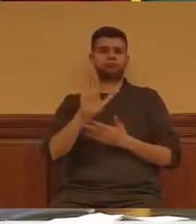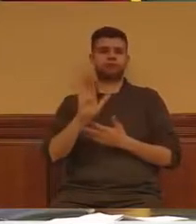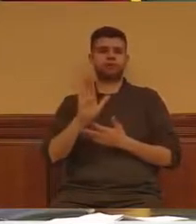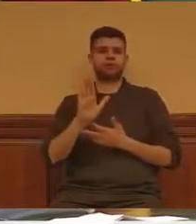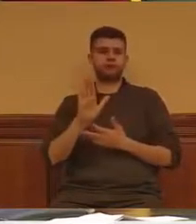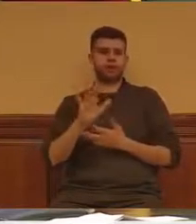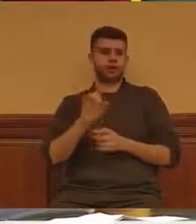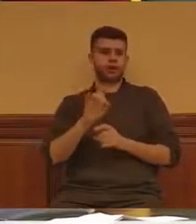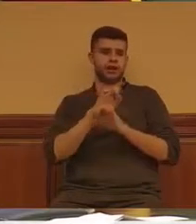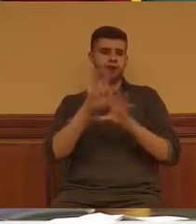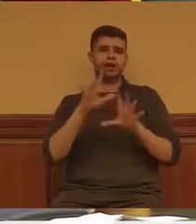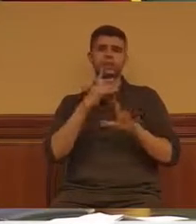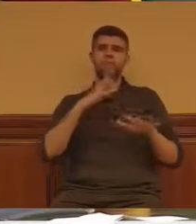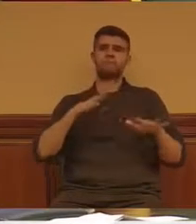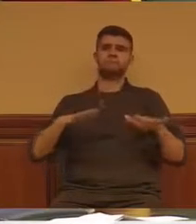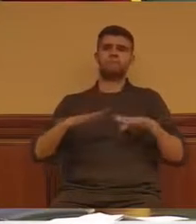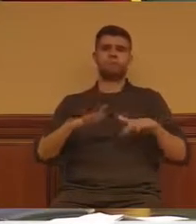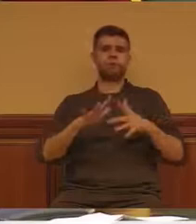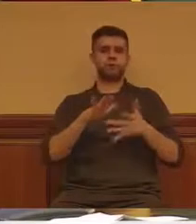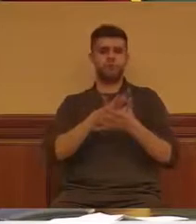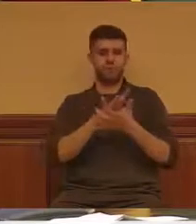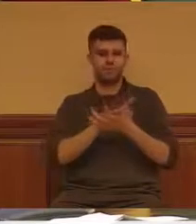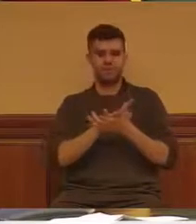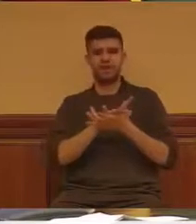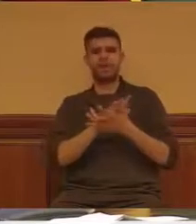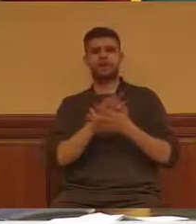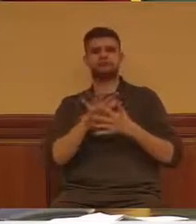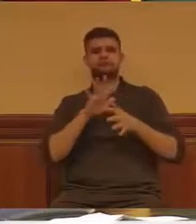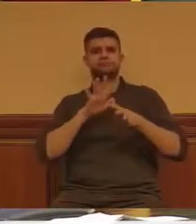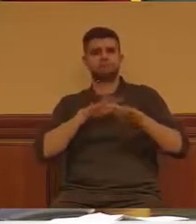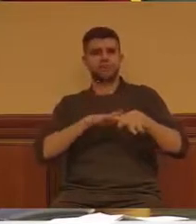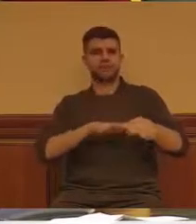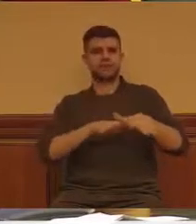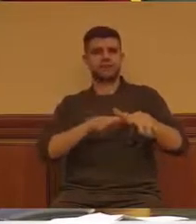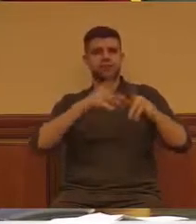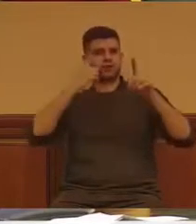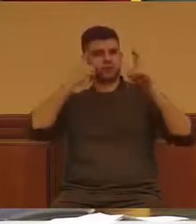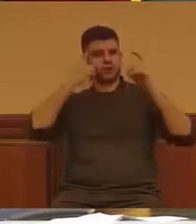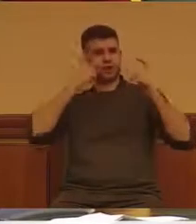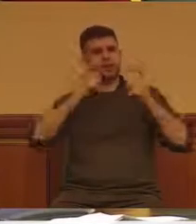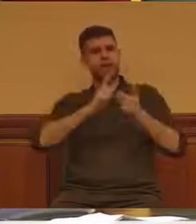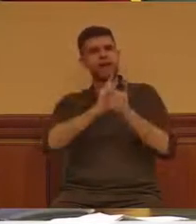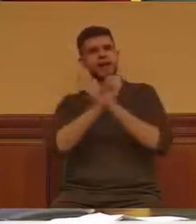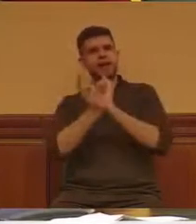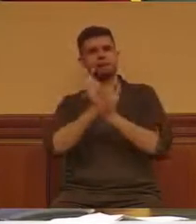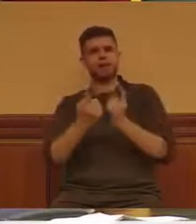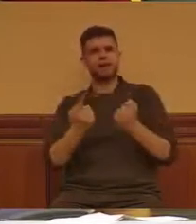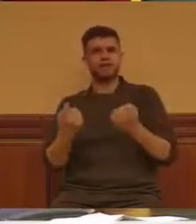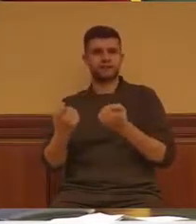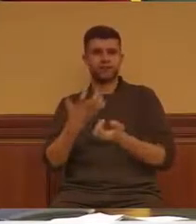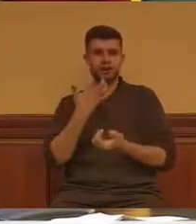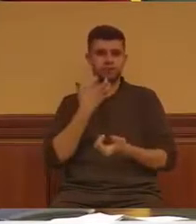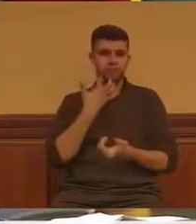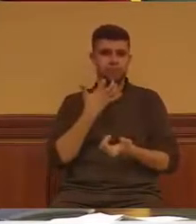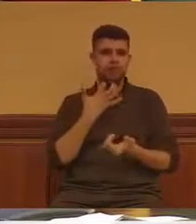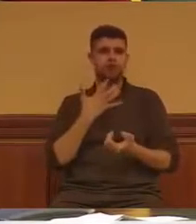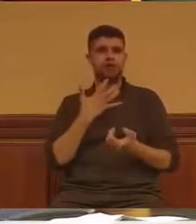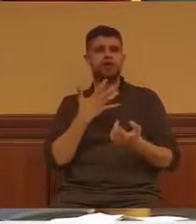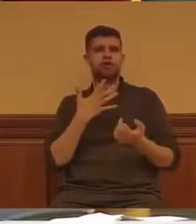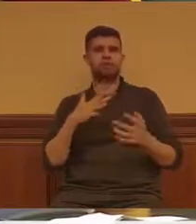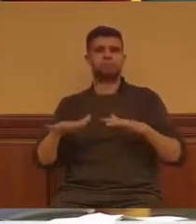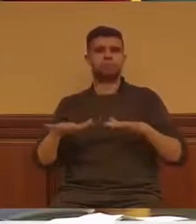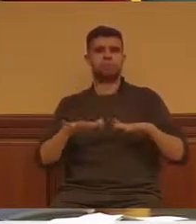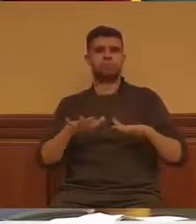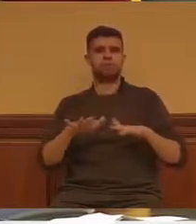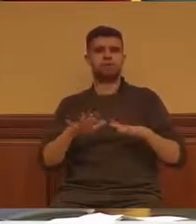pacífica y de la autoorganización popular para promover cambios necesarios, ejemplos como el del movimiento feminista o el